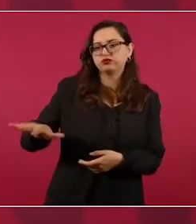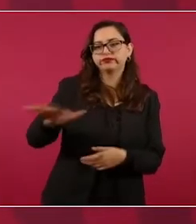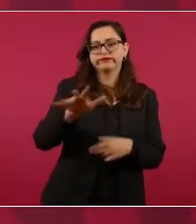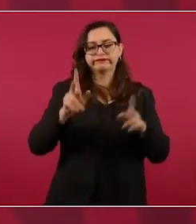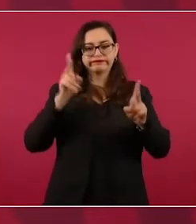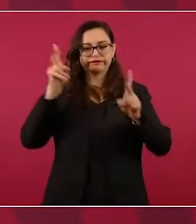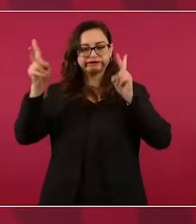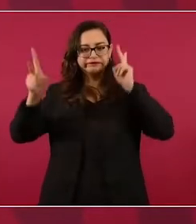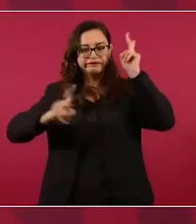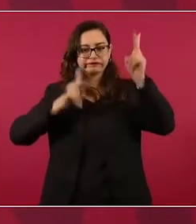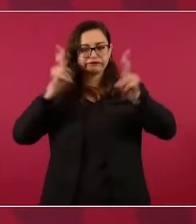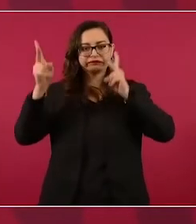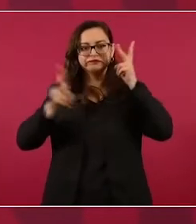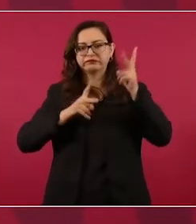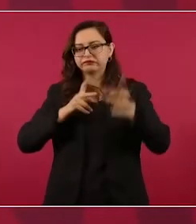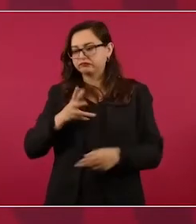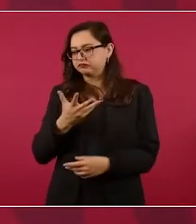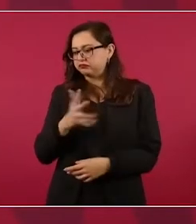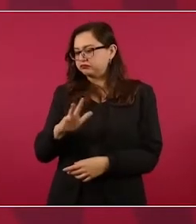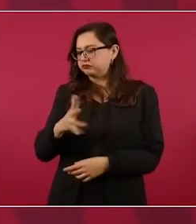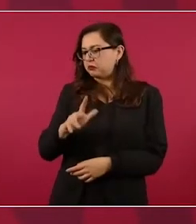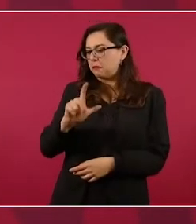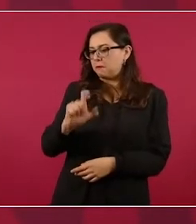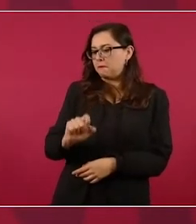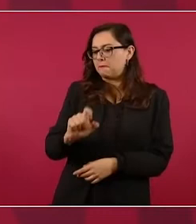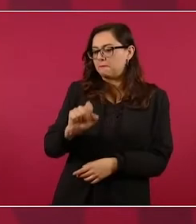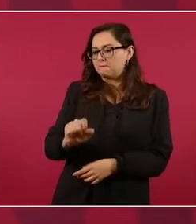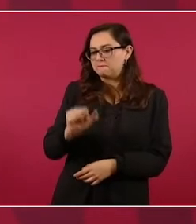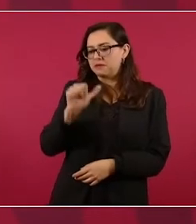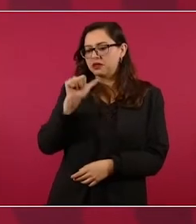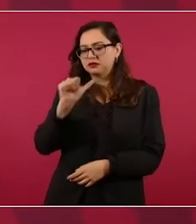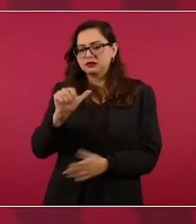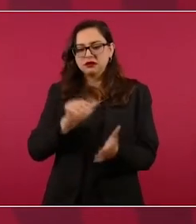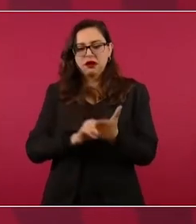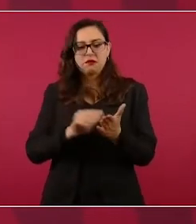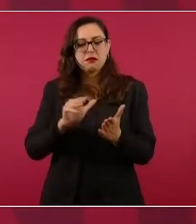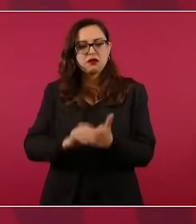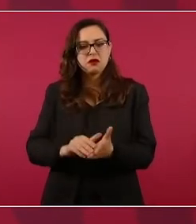como 26 millones de turistas.